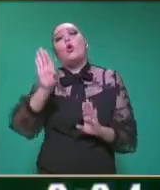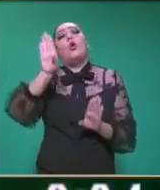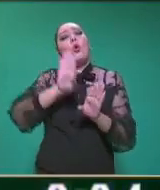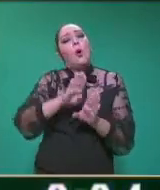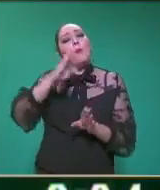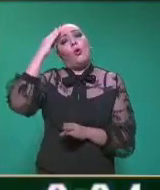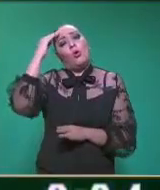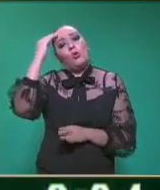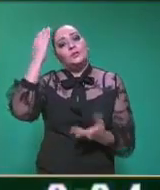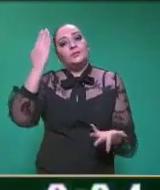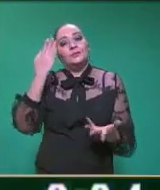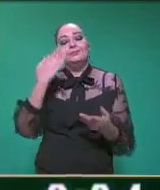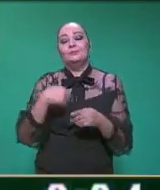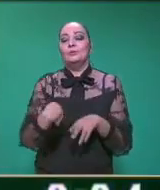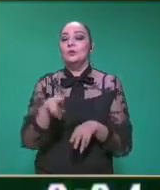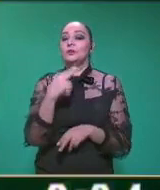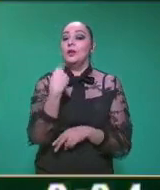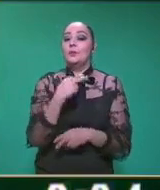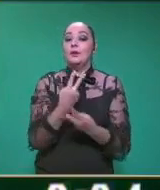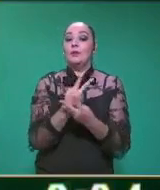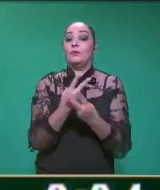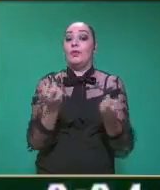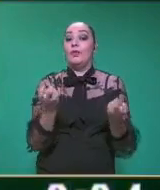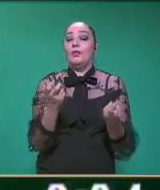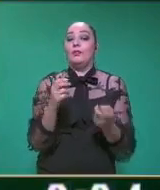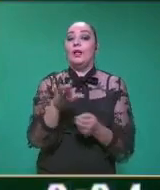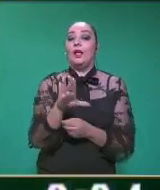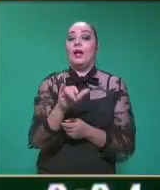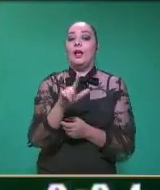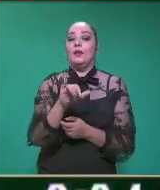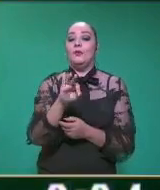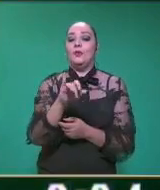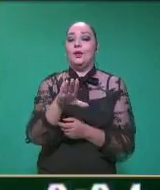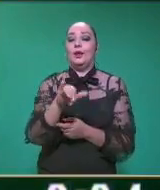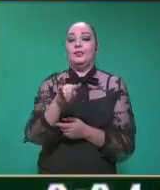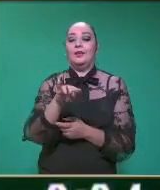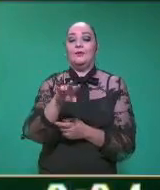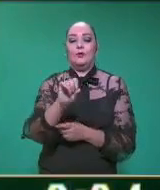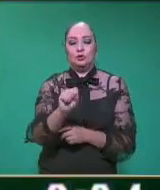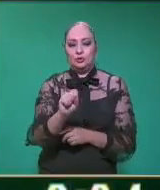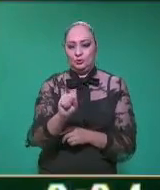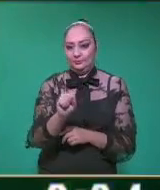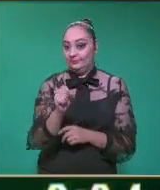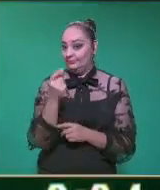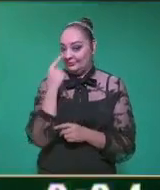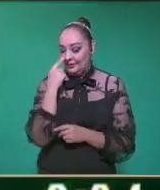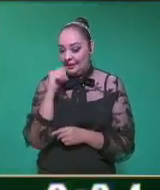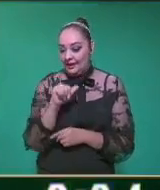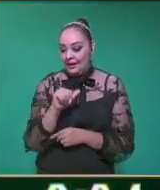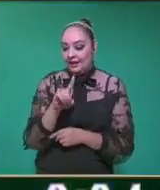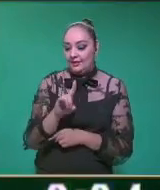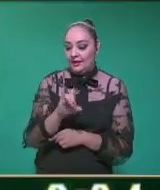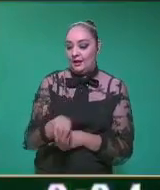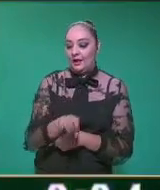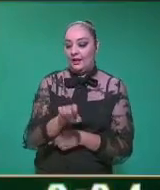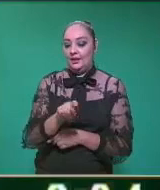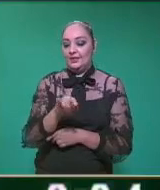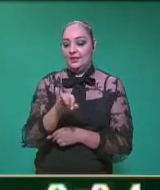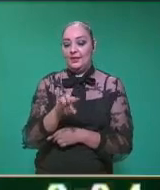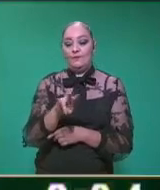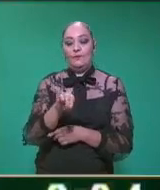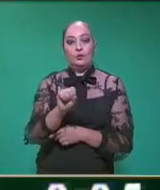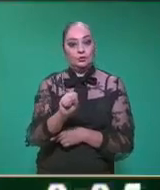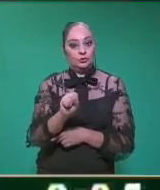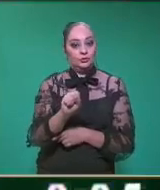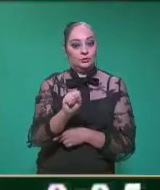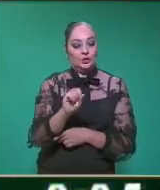nombre de adjetivos calificativos. Es por eso que el tema, ¿se acuerdan que se llama Así Soy? Porque vamos a